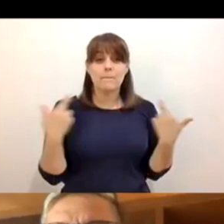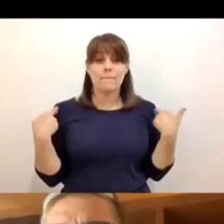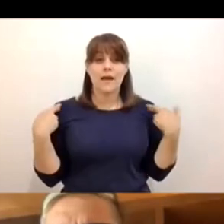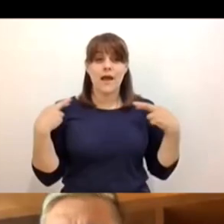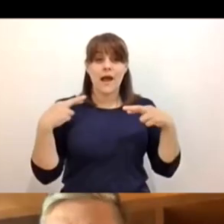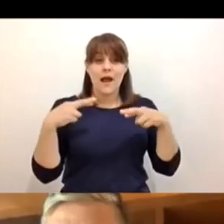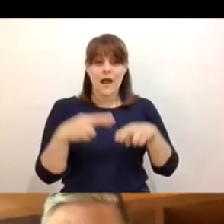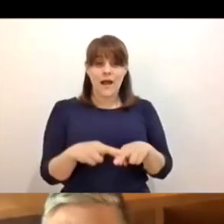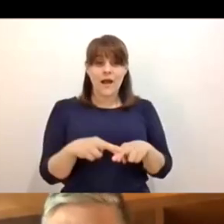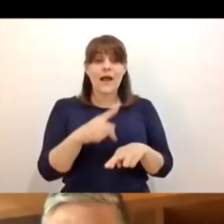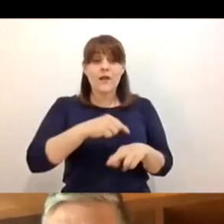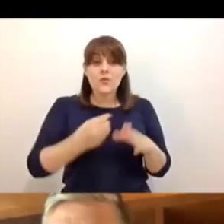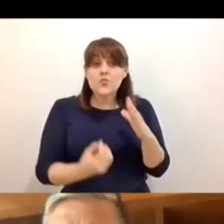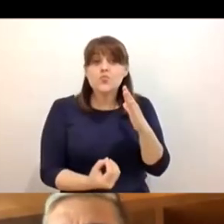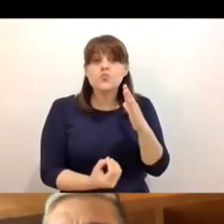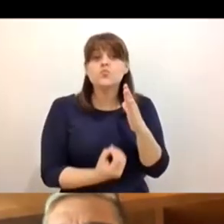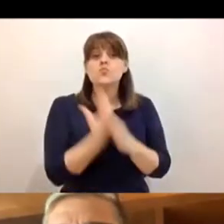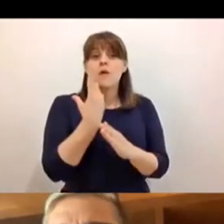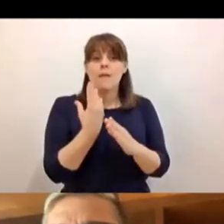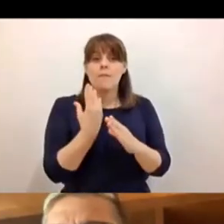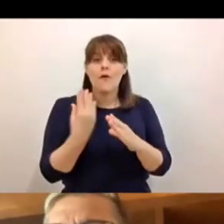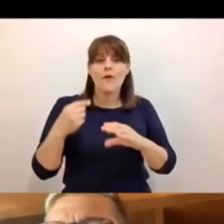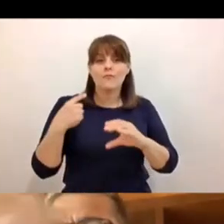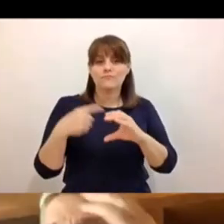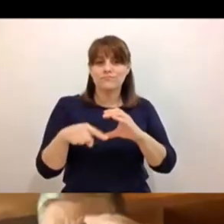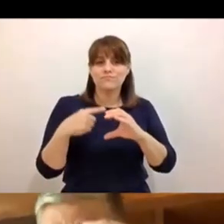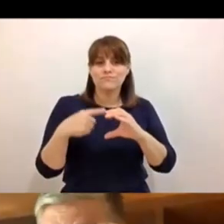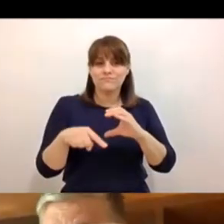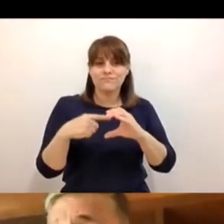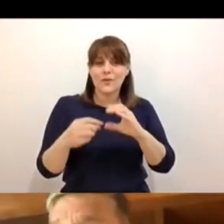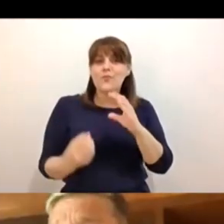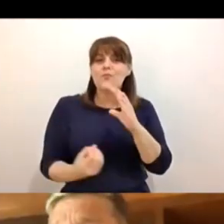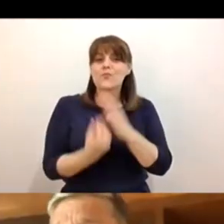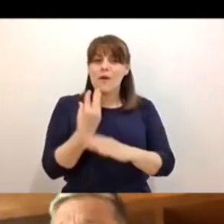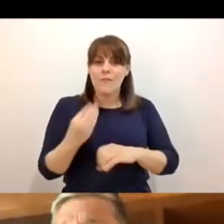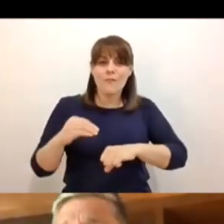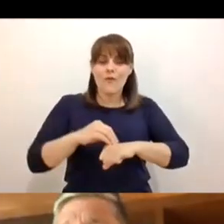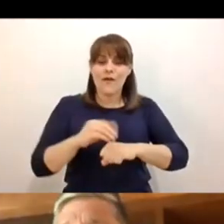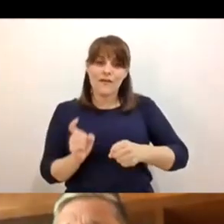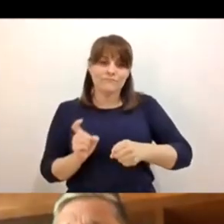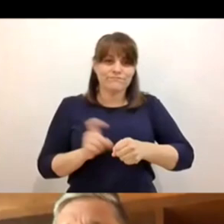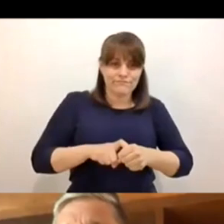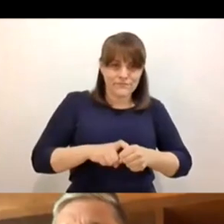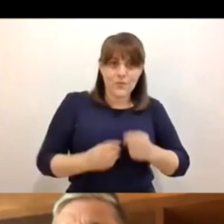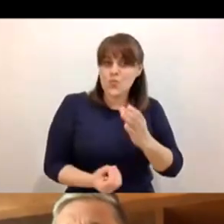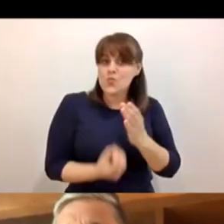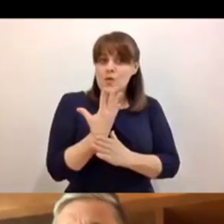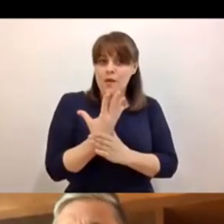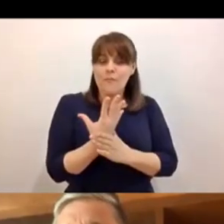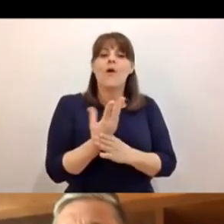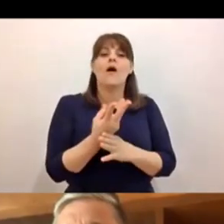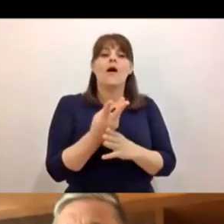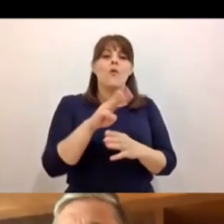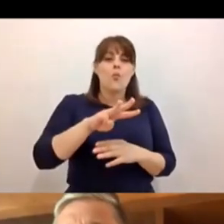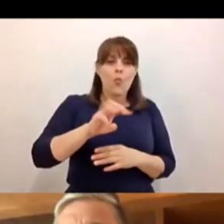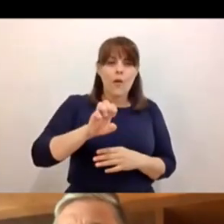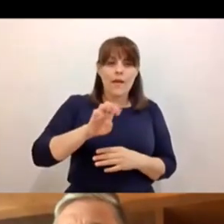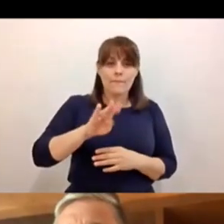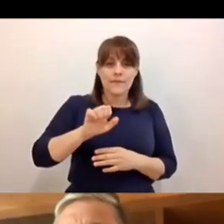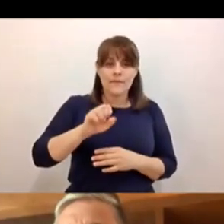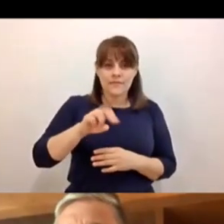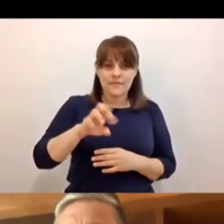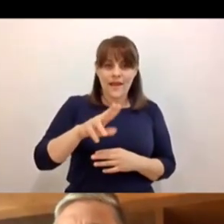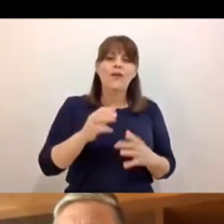una nueva cuenta y participaron en los webinars y en los talleres que se crearon al respecto. Y